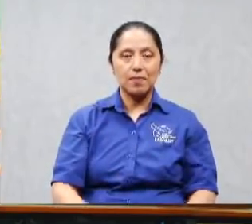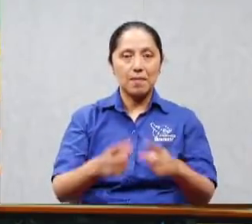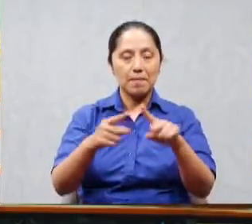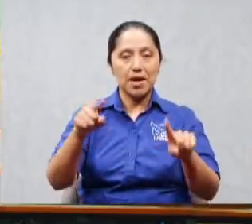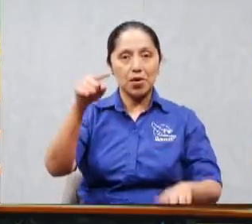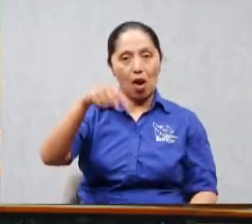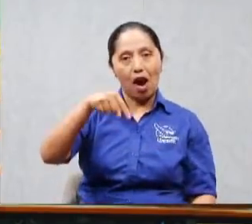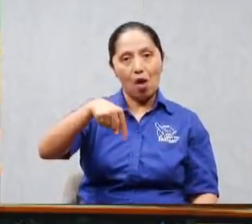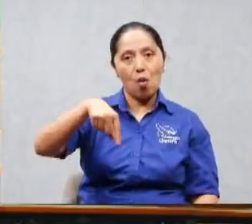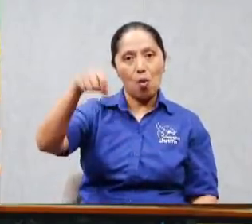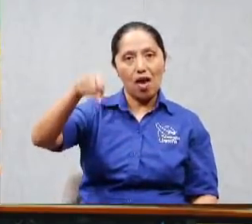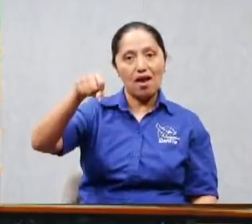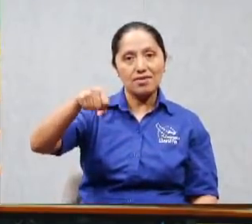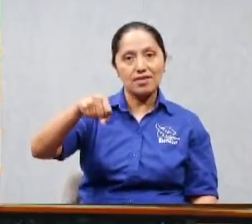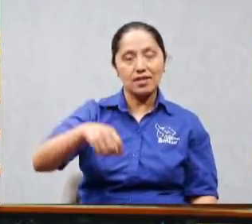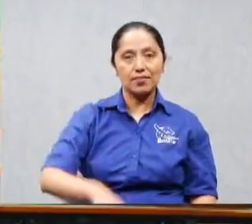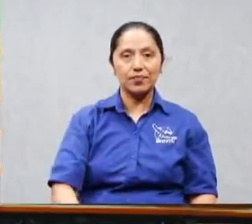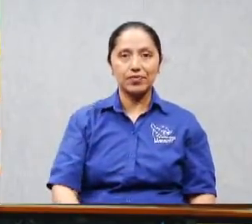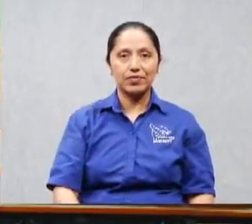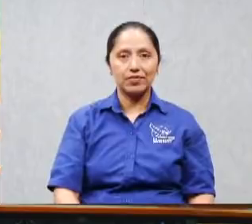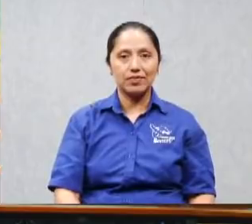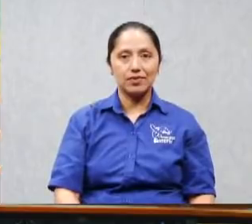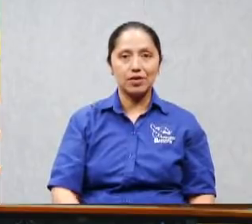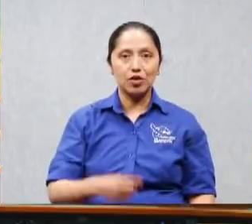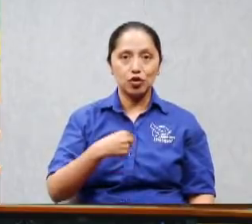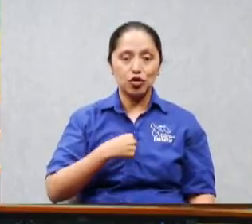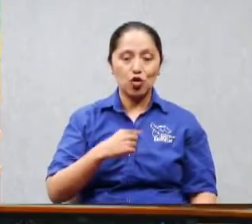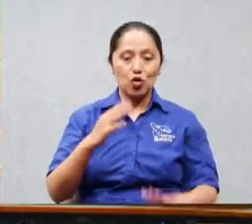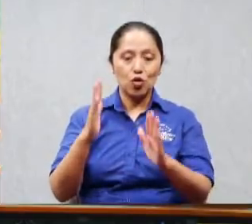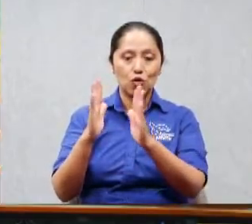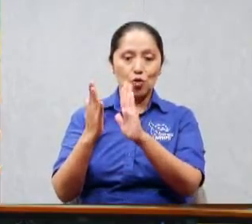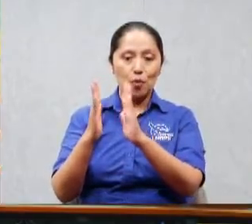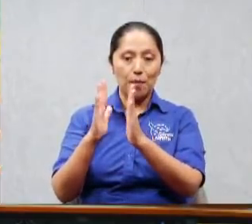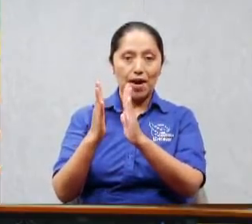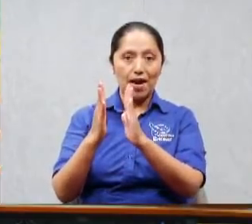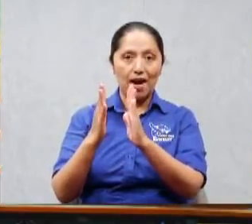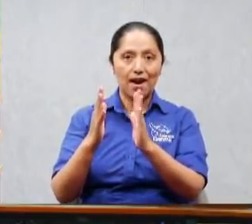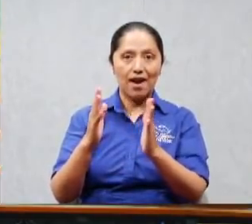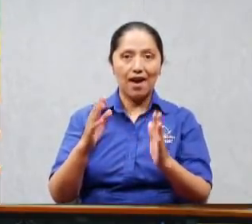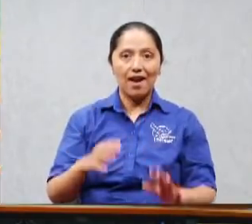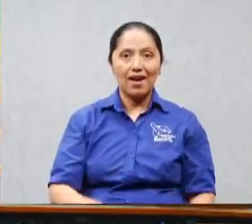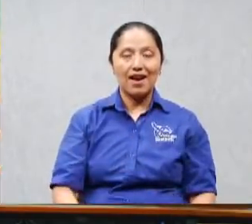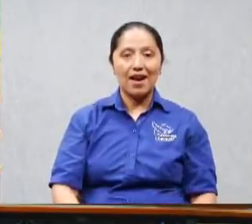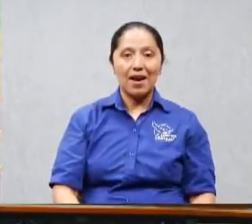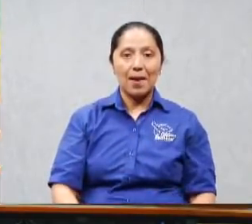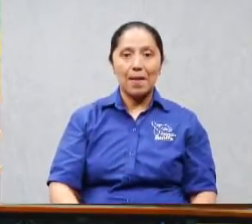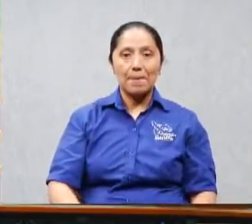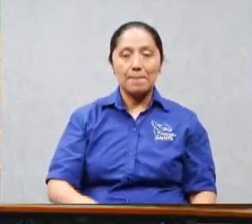comparar con un religioso pero la necesidad tiene cara de chumino